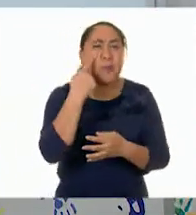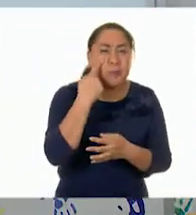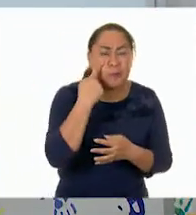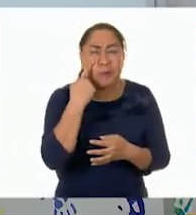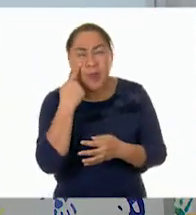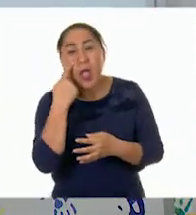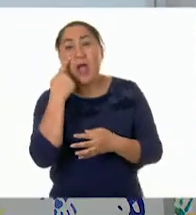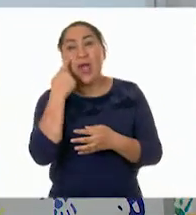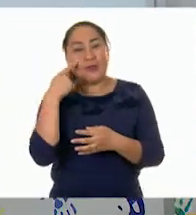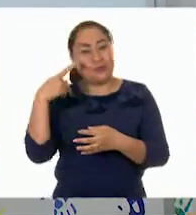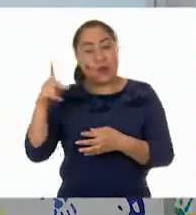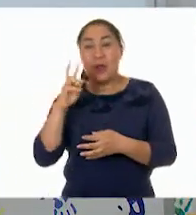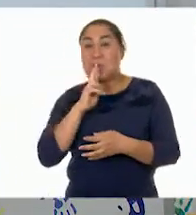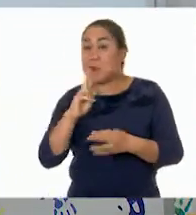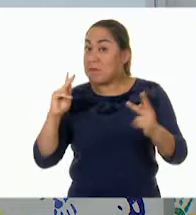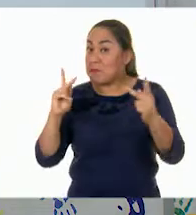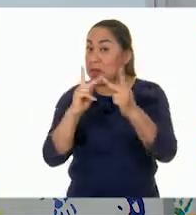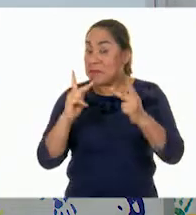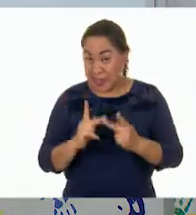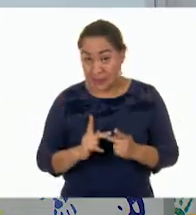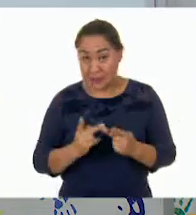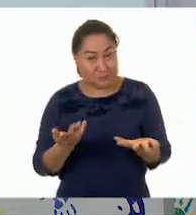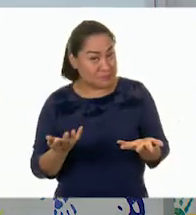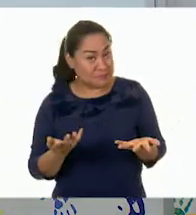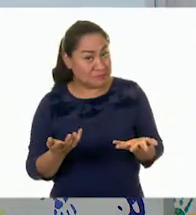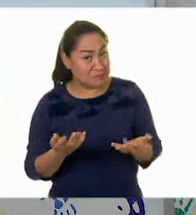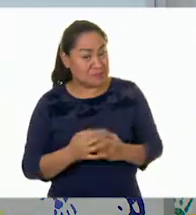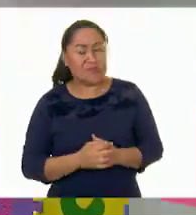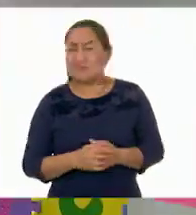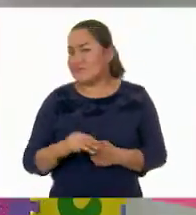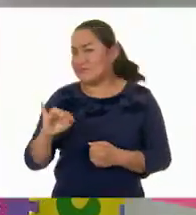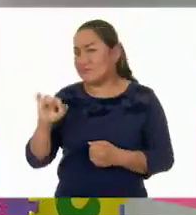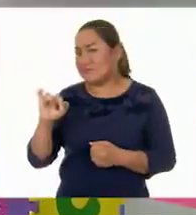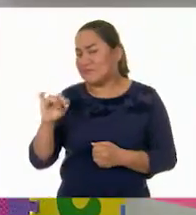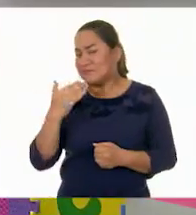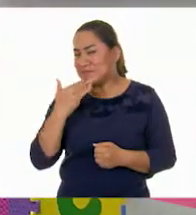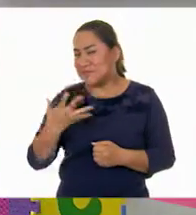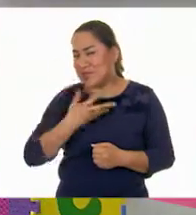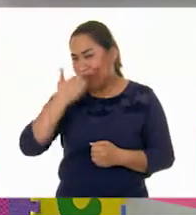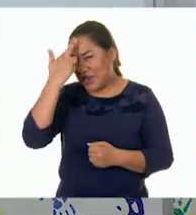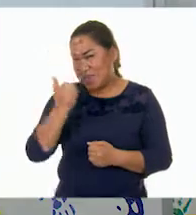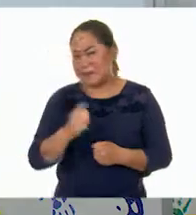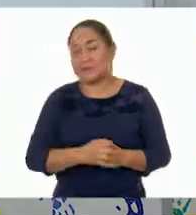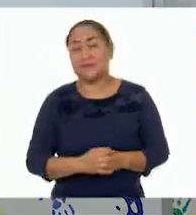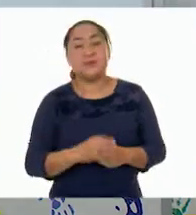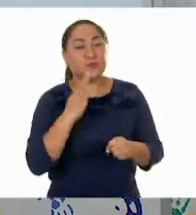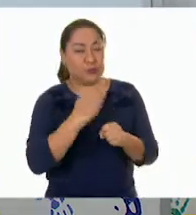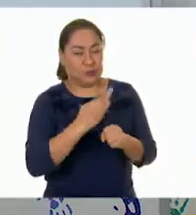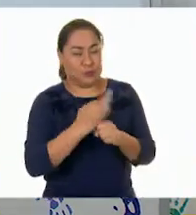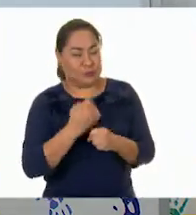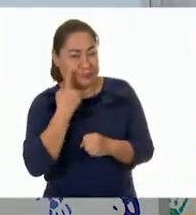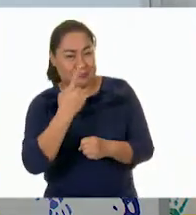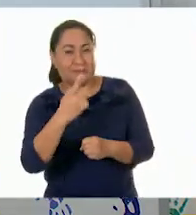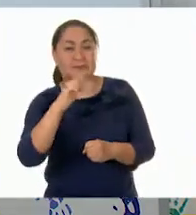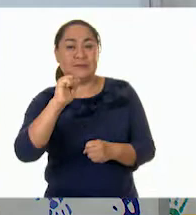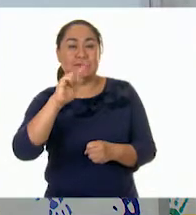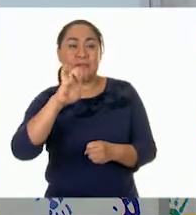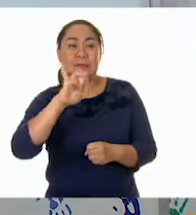si sus respuestas son correctas. ¿Te parece? Me parece muy bien. Entonces, vamos a iniciar con la de Alejandra.